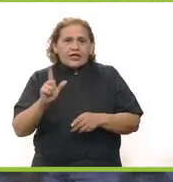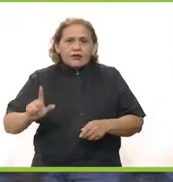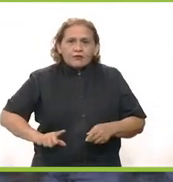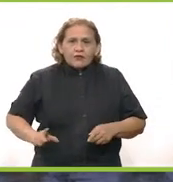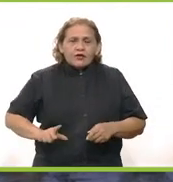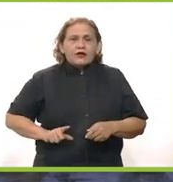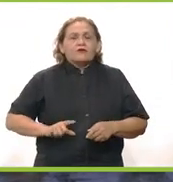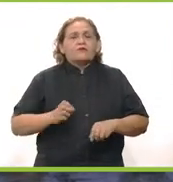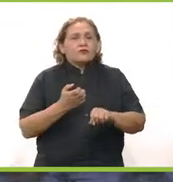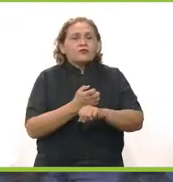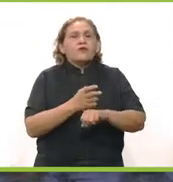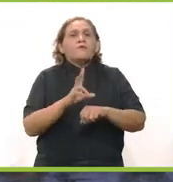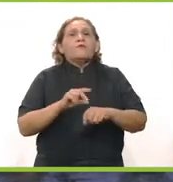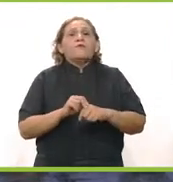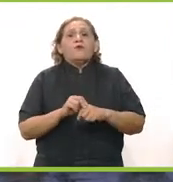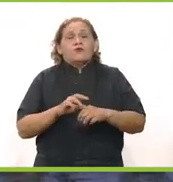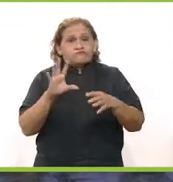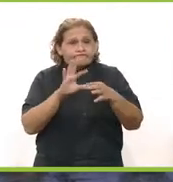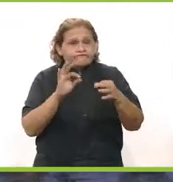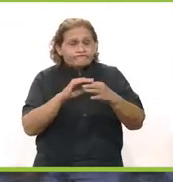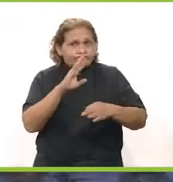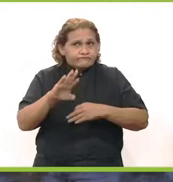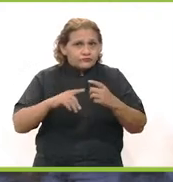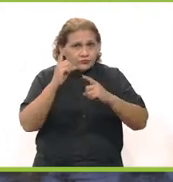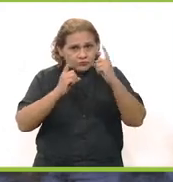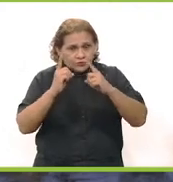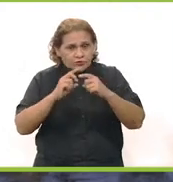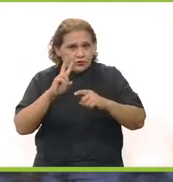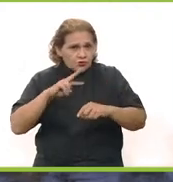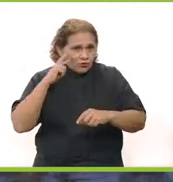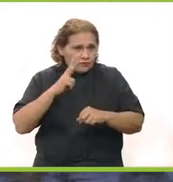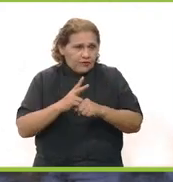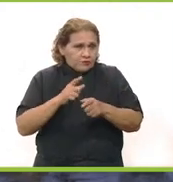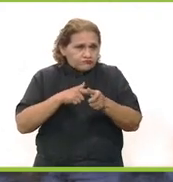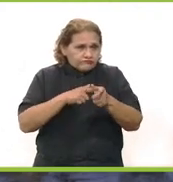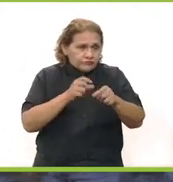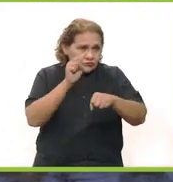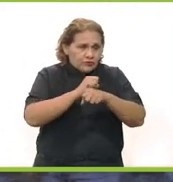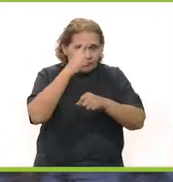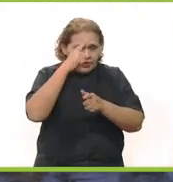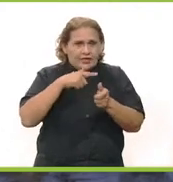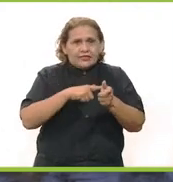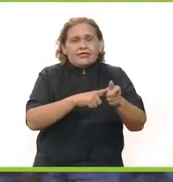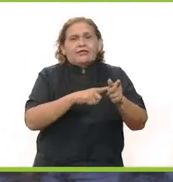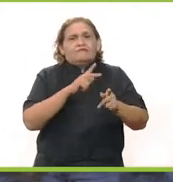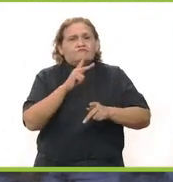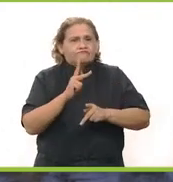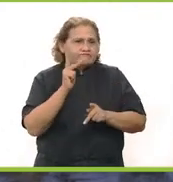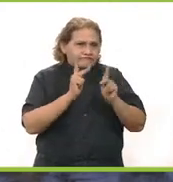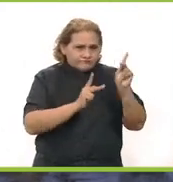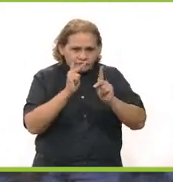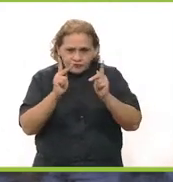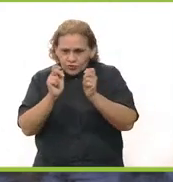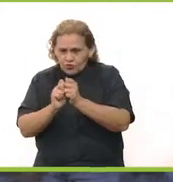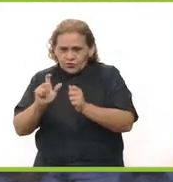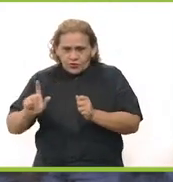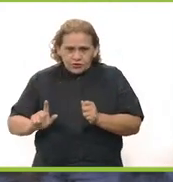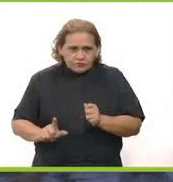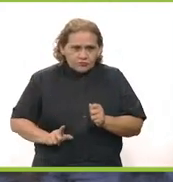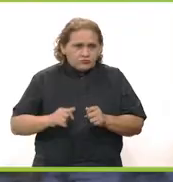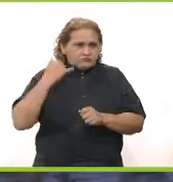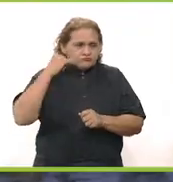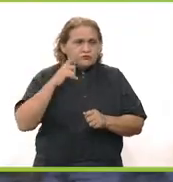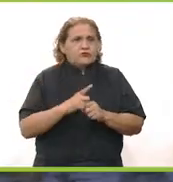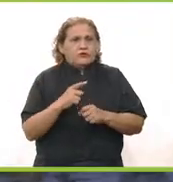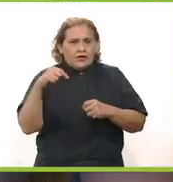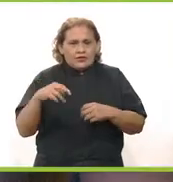más. Gracias también al gobernador del estado por despejarnos todas nuestras dudas. Nos vemos hasta la próxima, ya lo sabe, para seguir conversando de los temas que